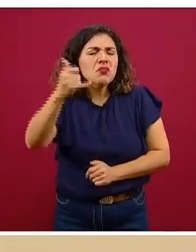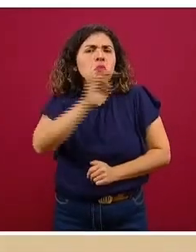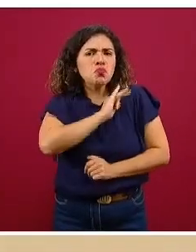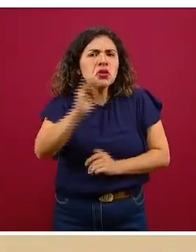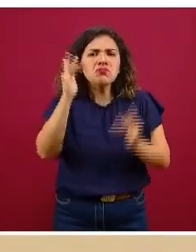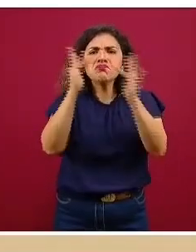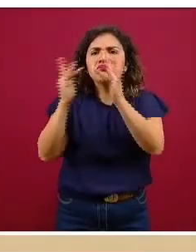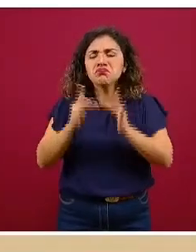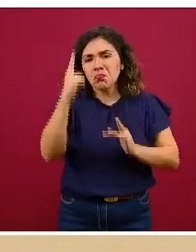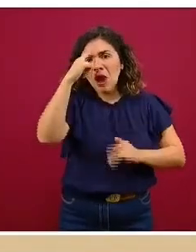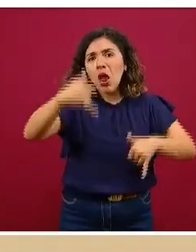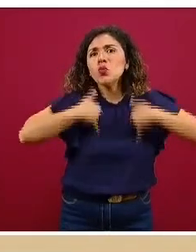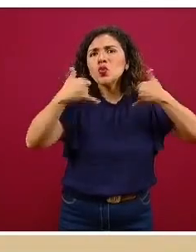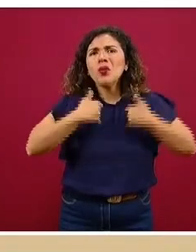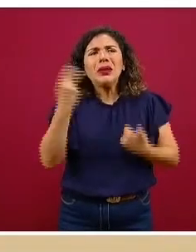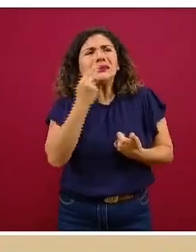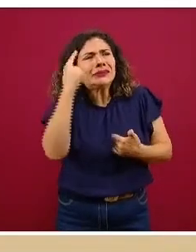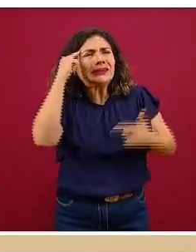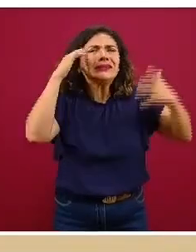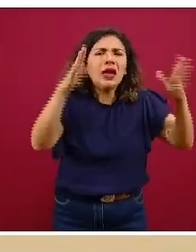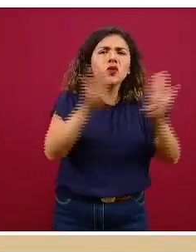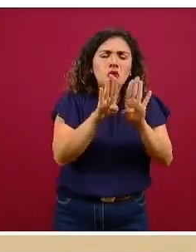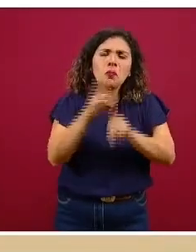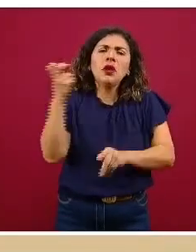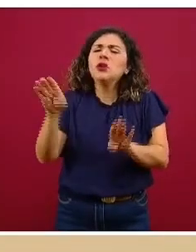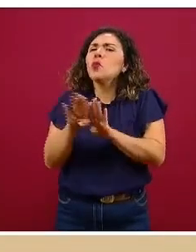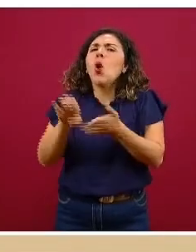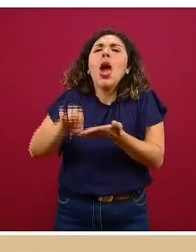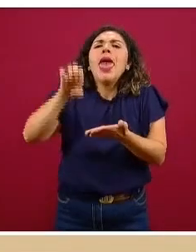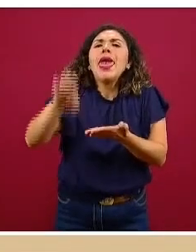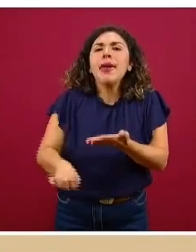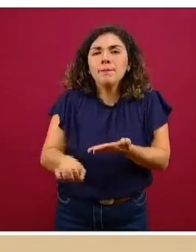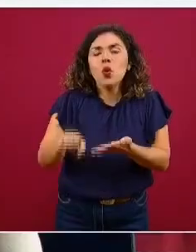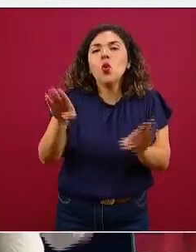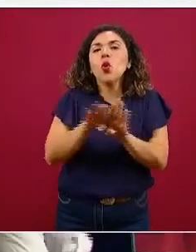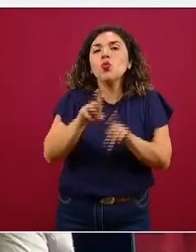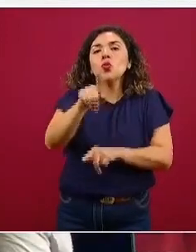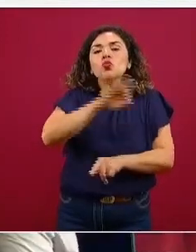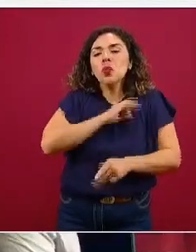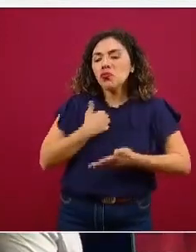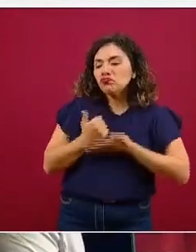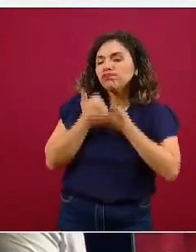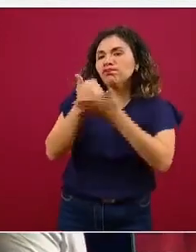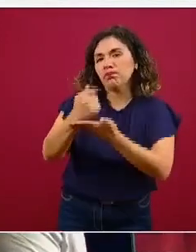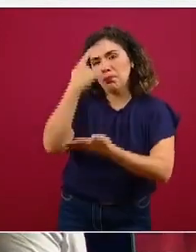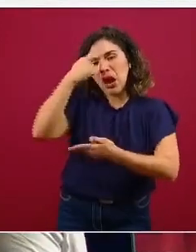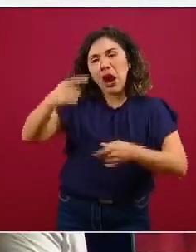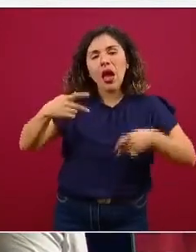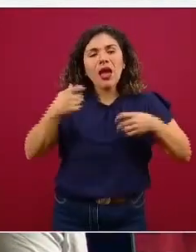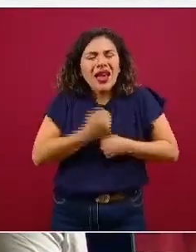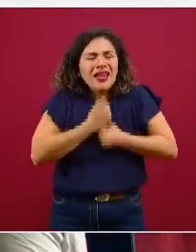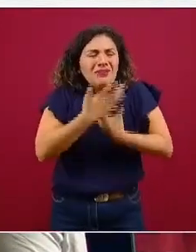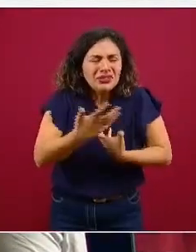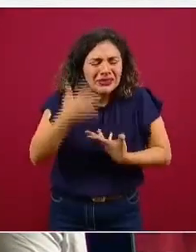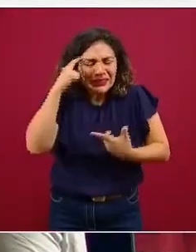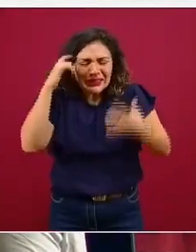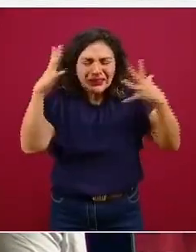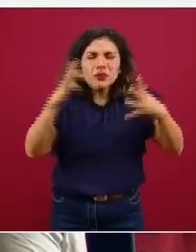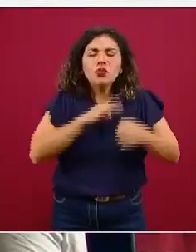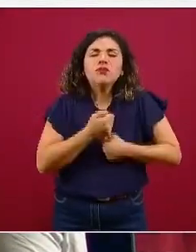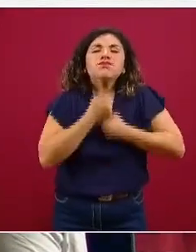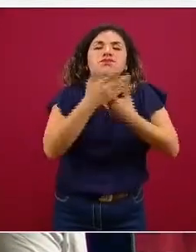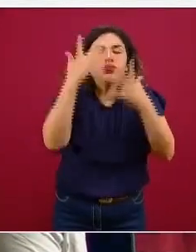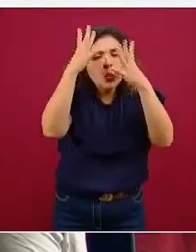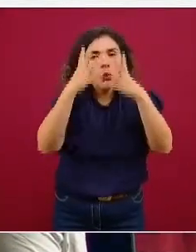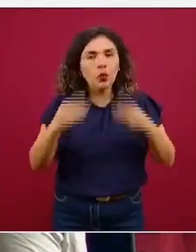es para contacto para jóvenes. Y bueno, este es un ejemplo más de cómo podemos ayudar a la expresión de nuestras emociones. La que sigue, por